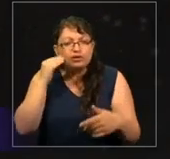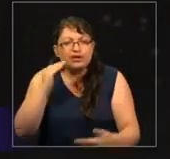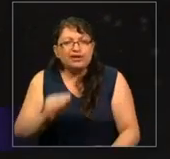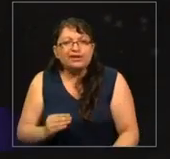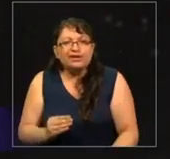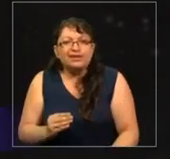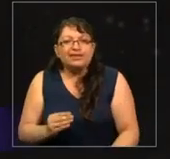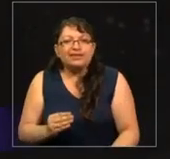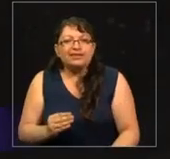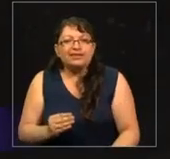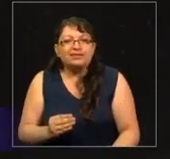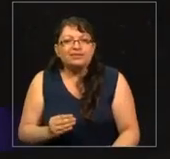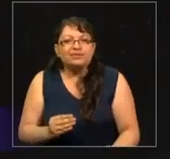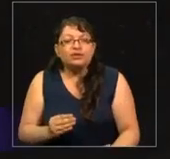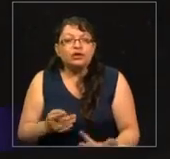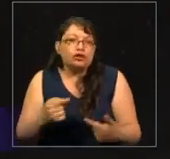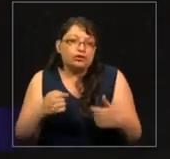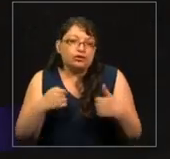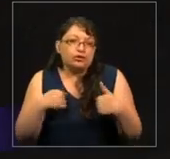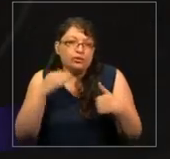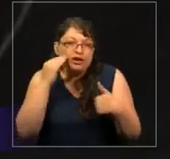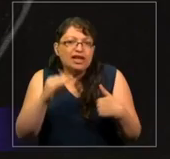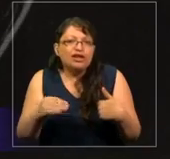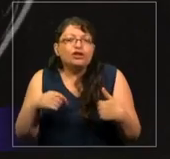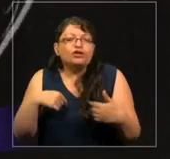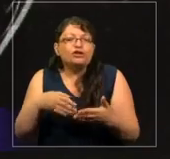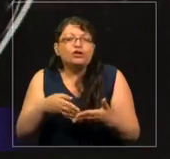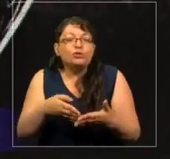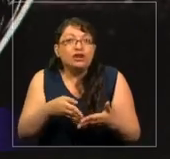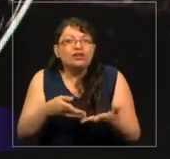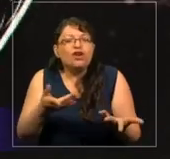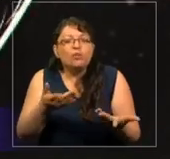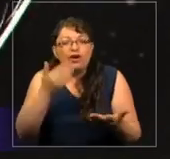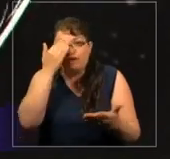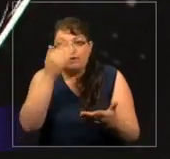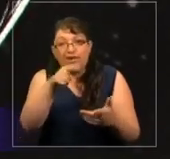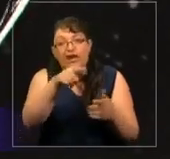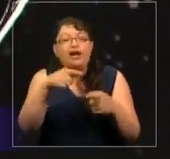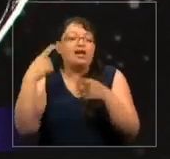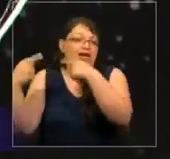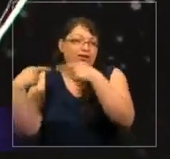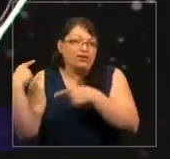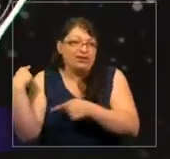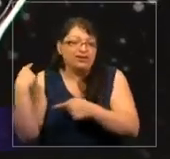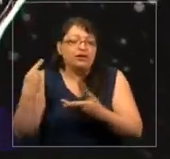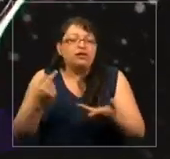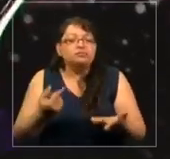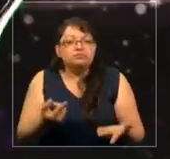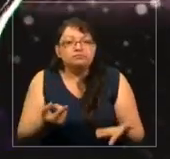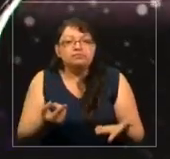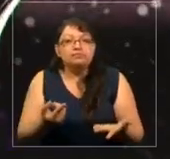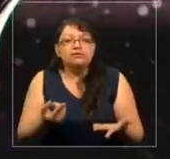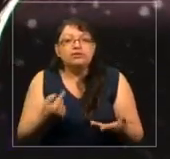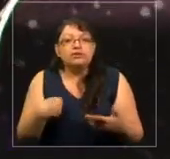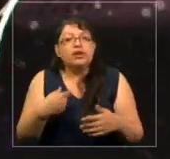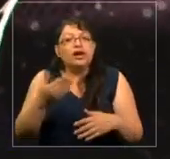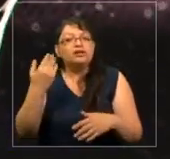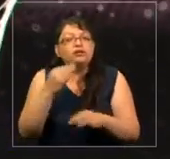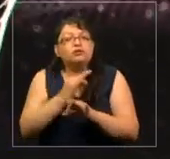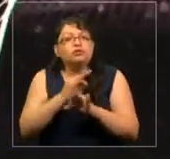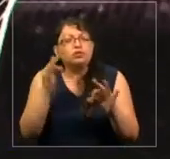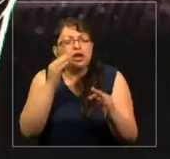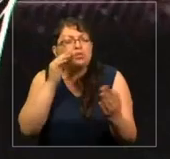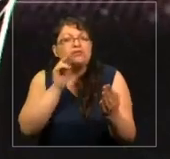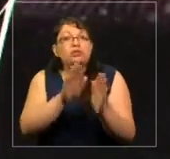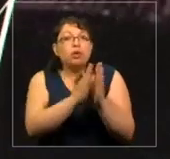como una niña era vulnerable enfrentando esta historia. Y ya que no me había visto reflejada